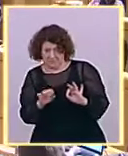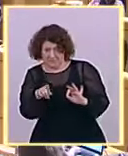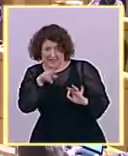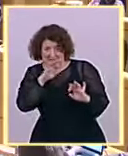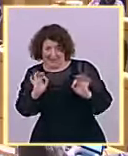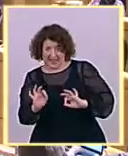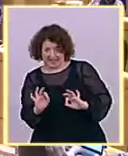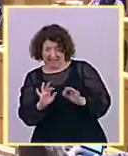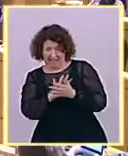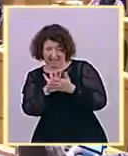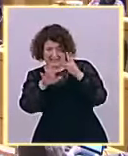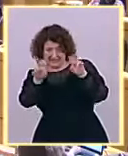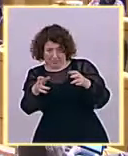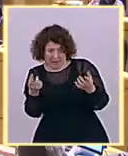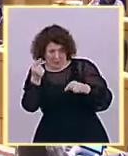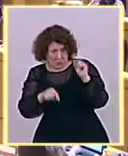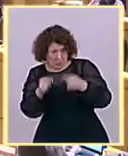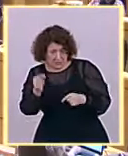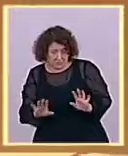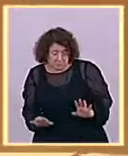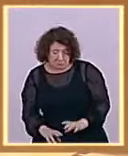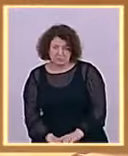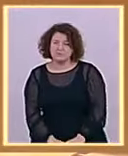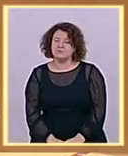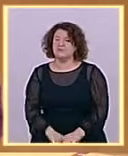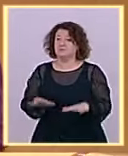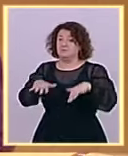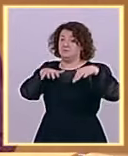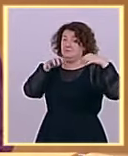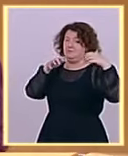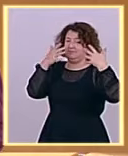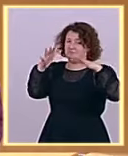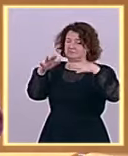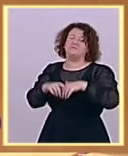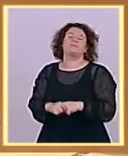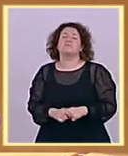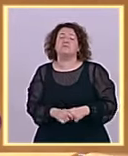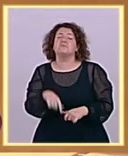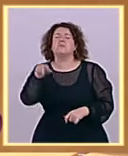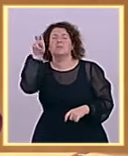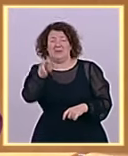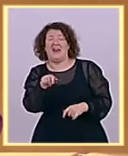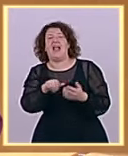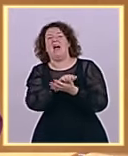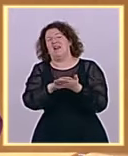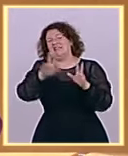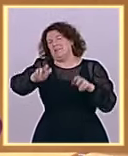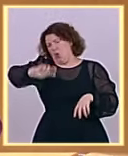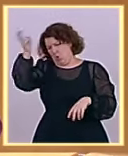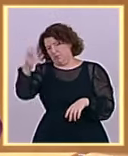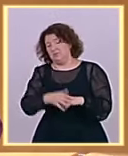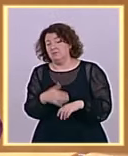Usted ha venido a hablar de otra cosa. Y permítame que le diga, últimos presupuestos de esta